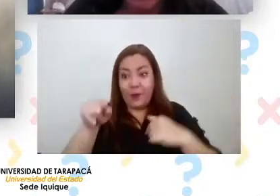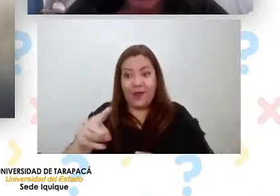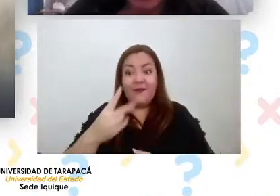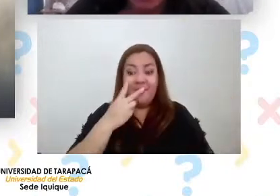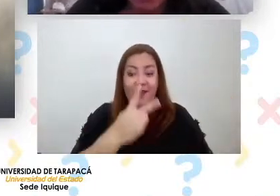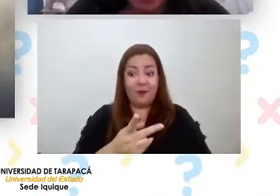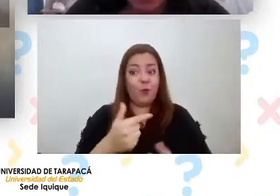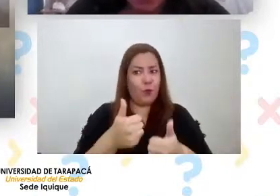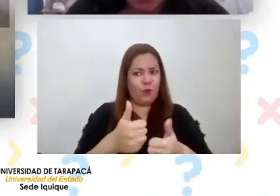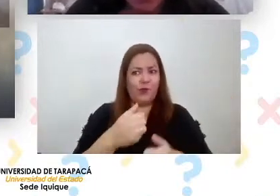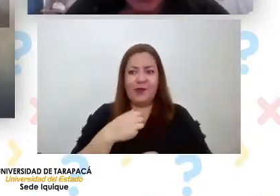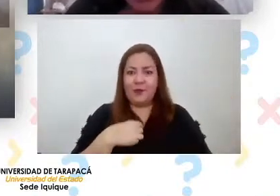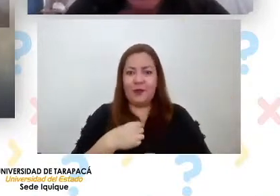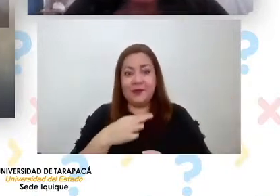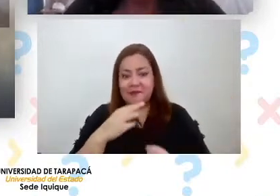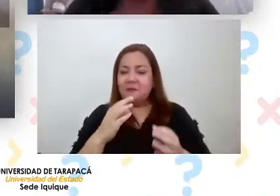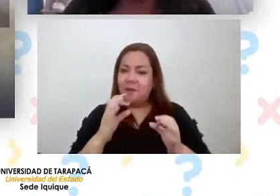particular.